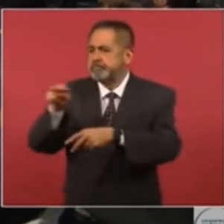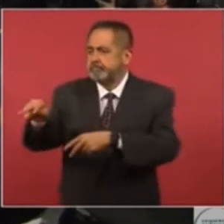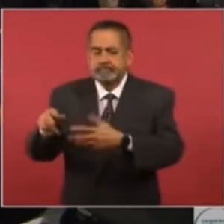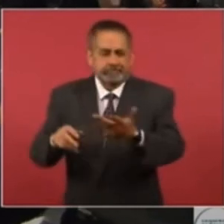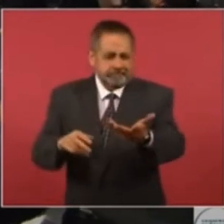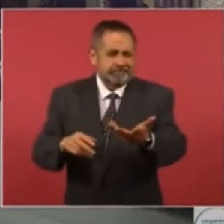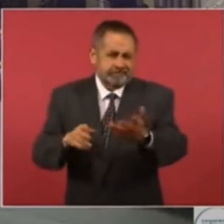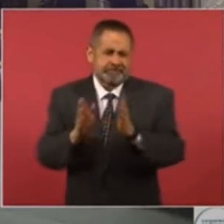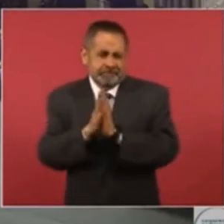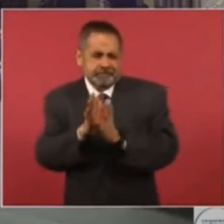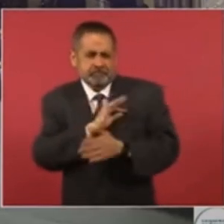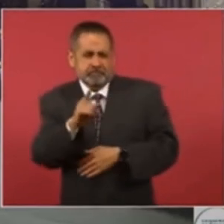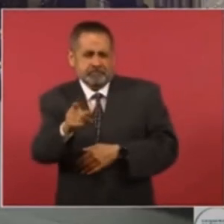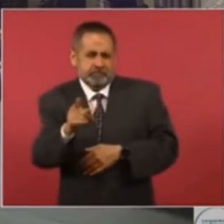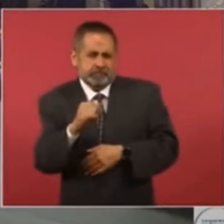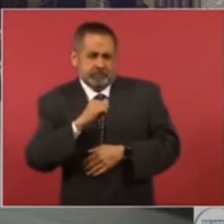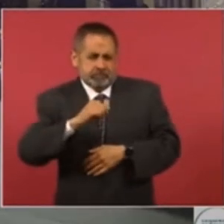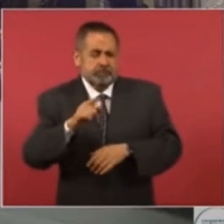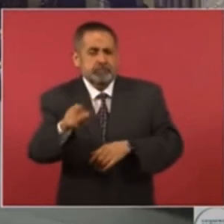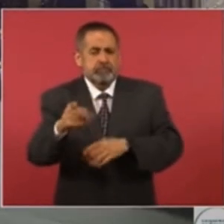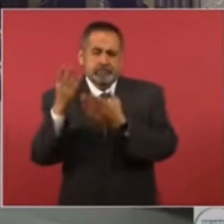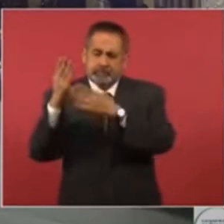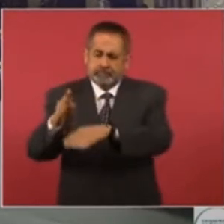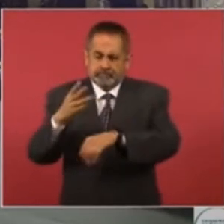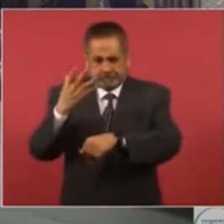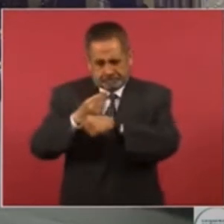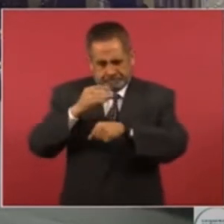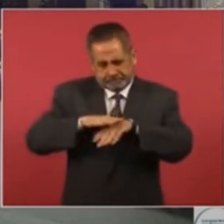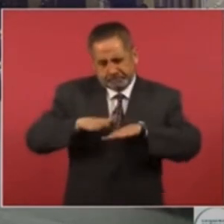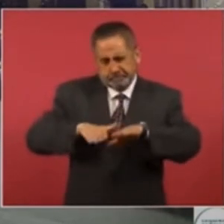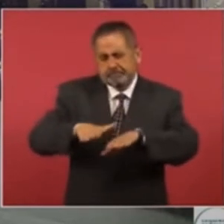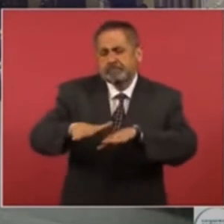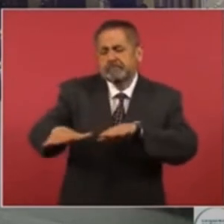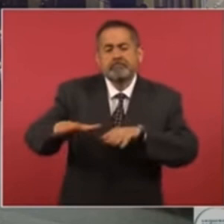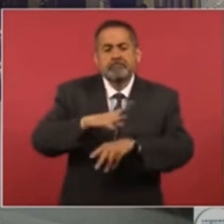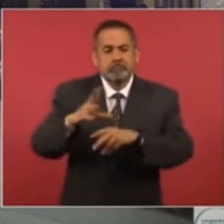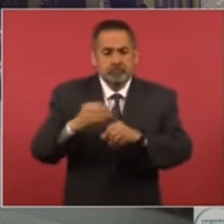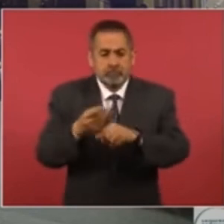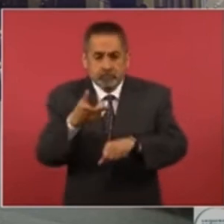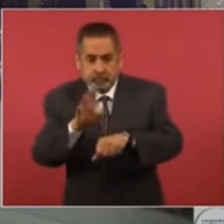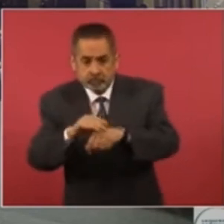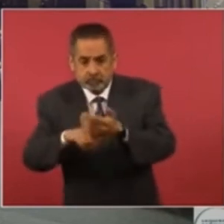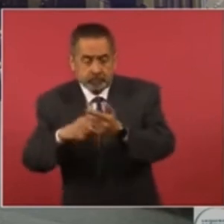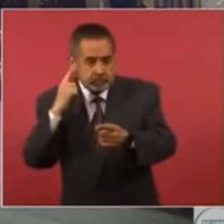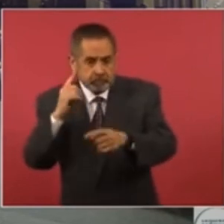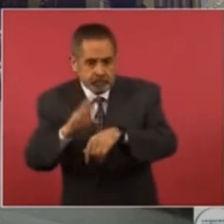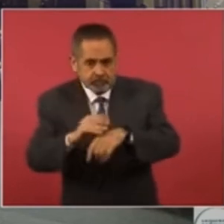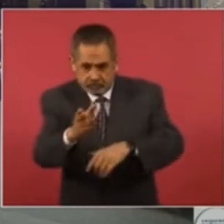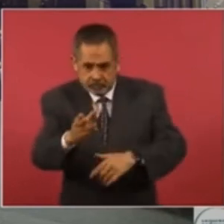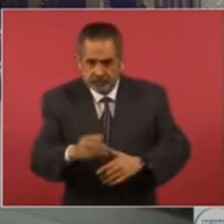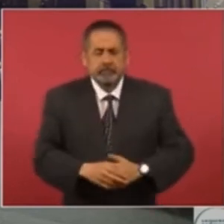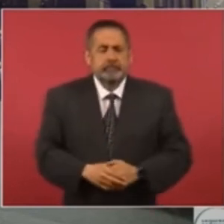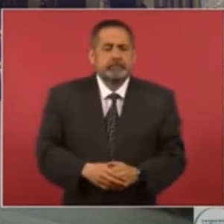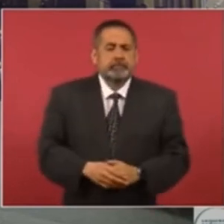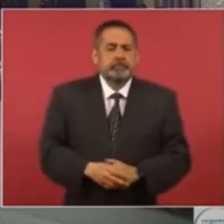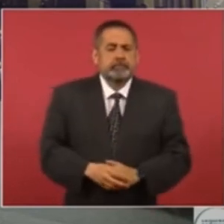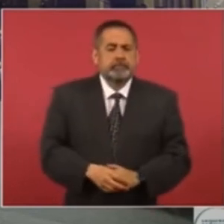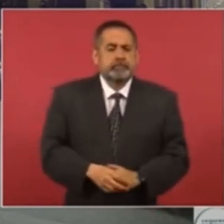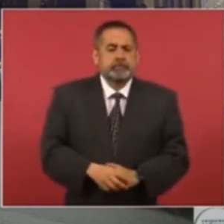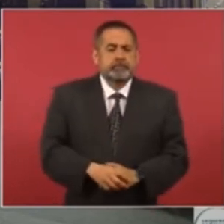puedan echar la manita ahí con el banco para que ya quede completamente terminado. ¿Le puedo poner el audio? Sí. Gracias.